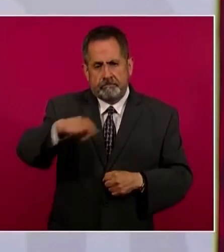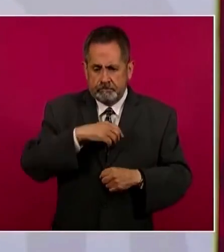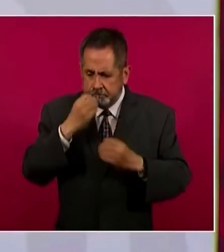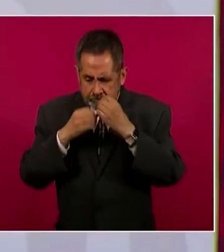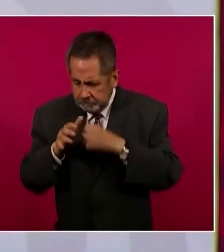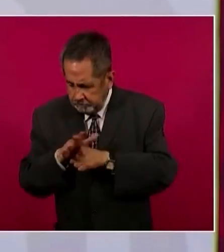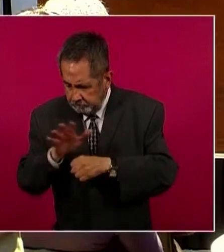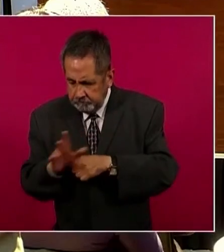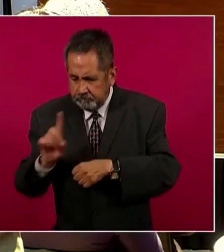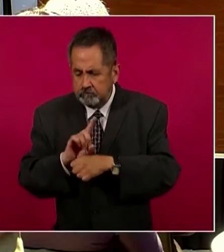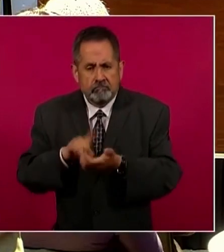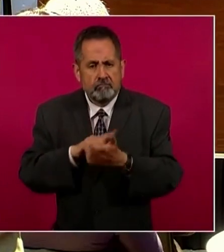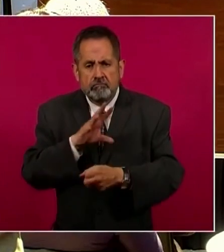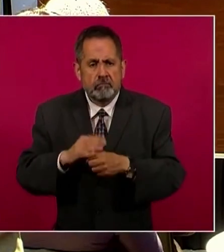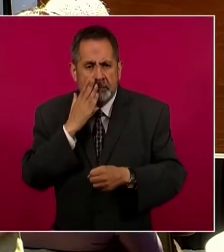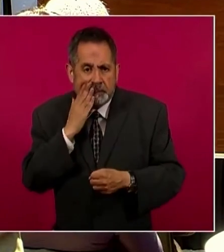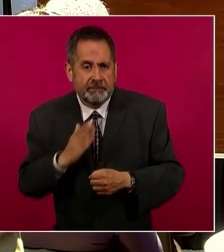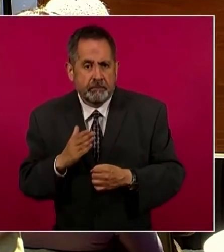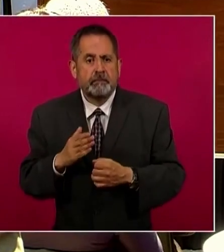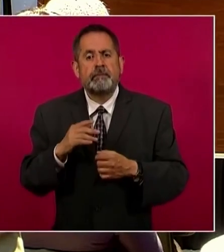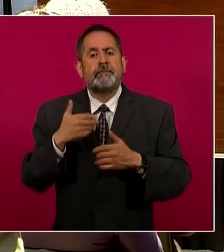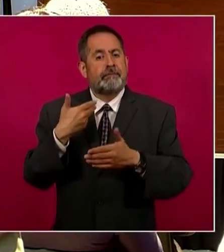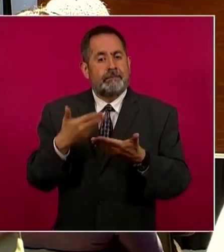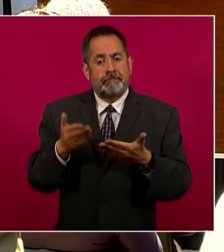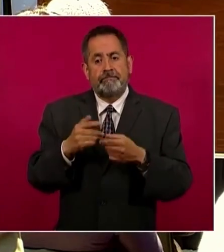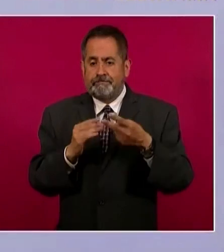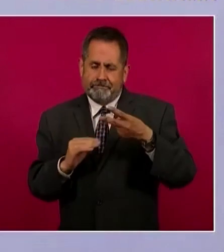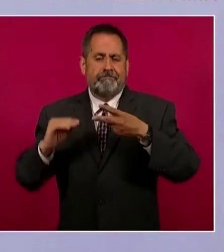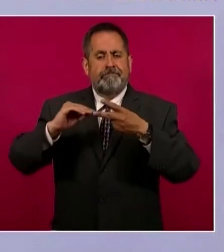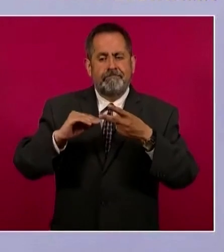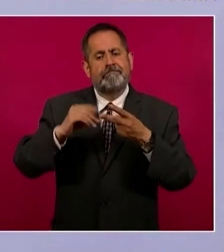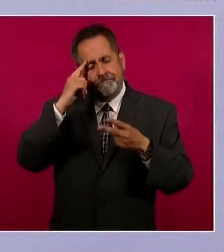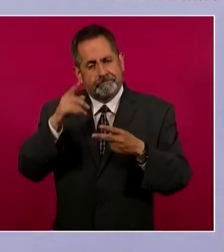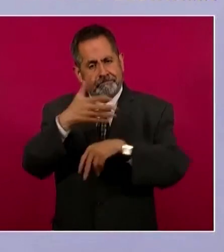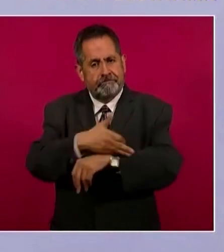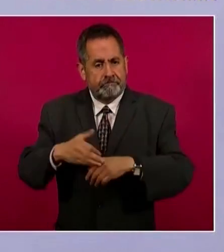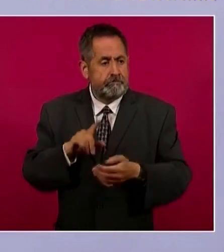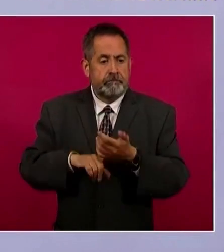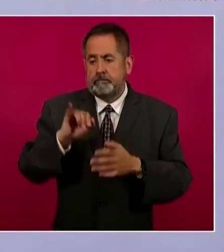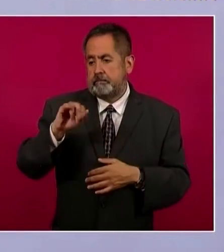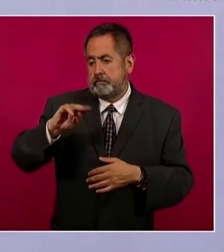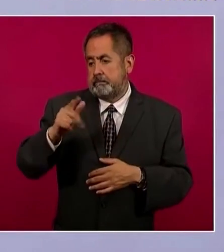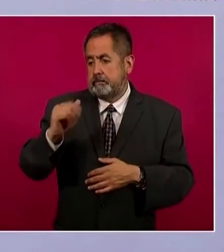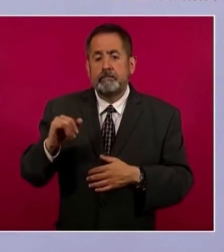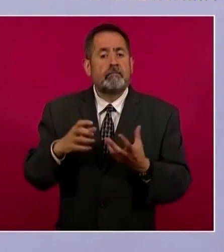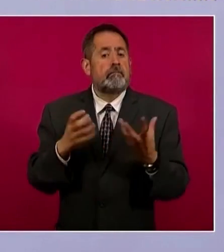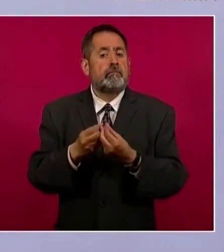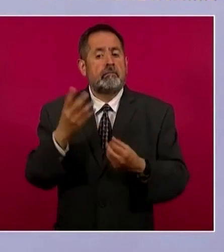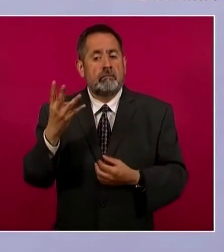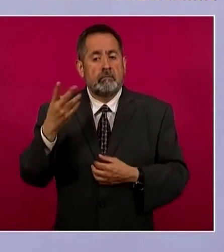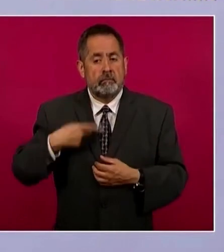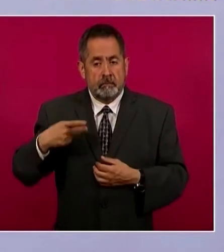alimentaria. El siguiente objetivo es la línea del bienestar familiar. Nos dice el Inegi, en una familia promedio hay cuatro personas,